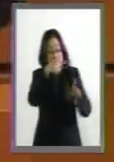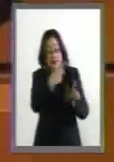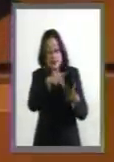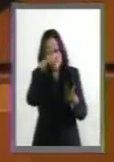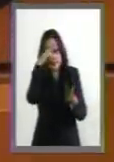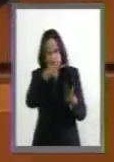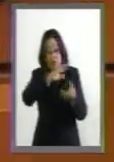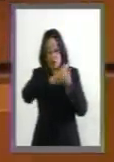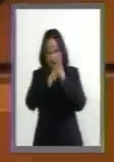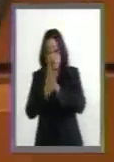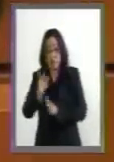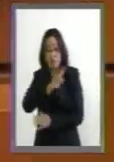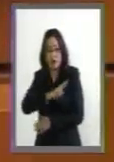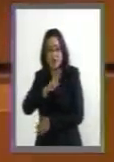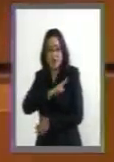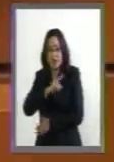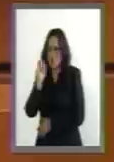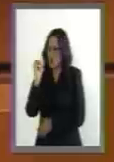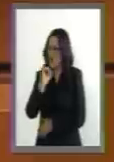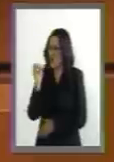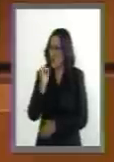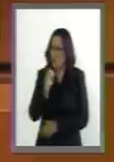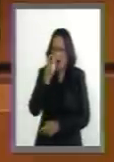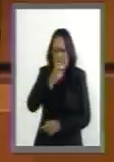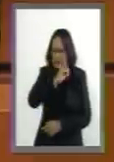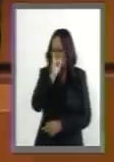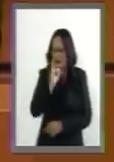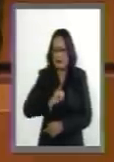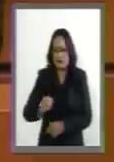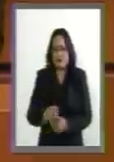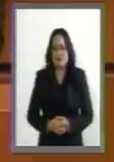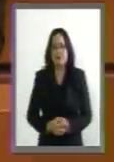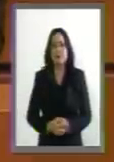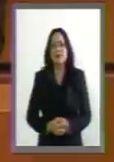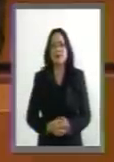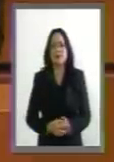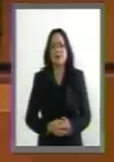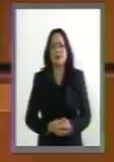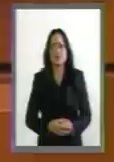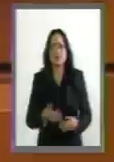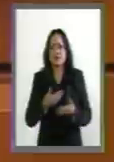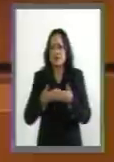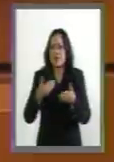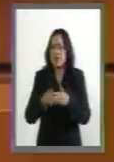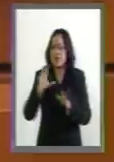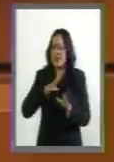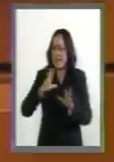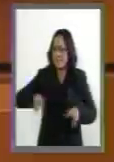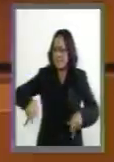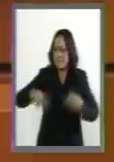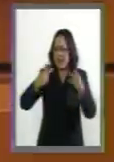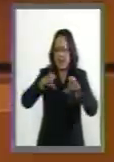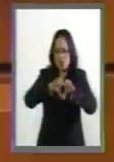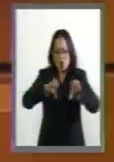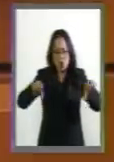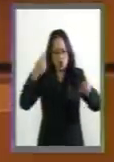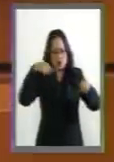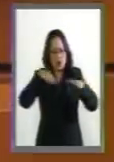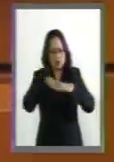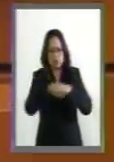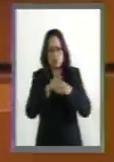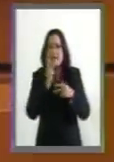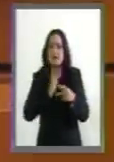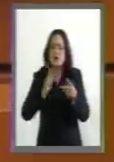que ni un tornillo y está ya vendidos los ductos, está ya